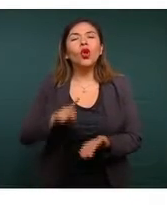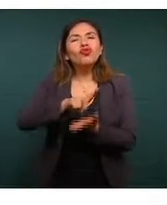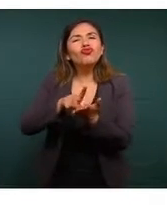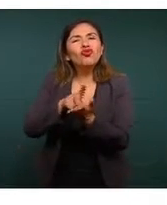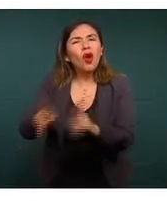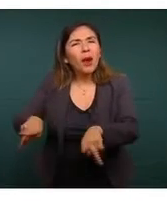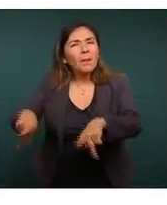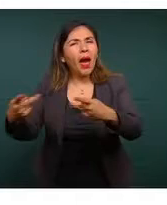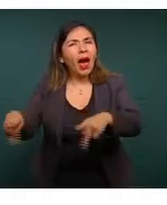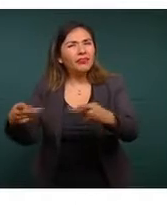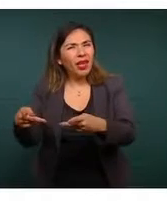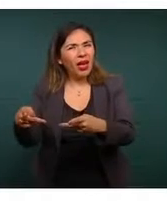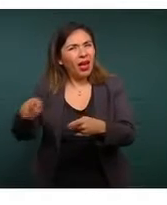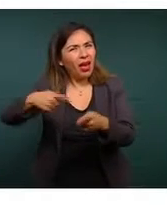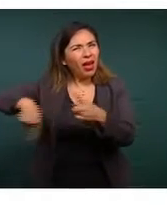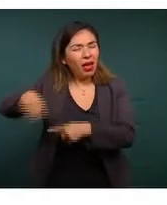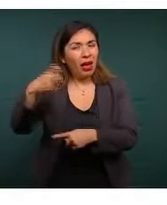narcomenudeo,